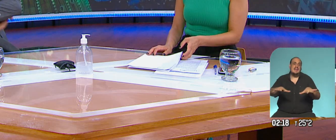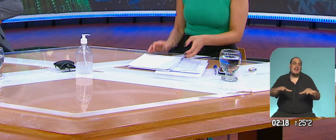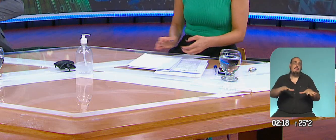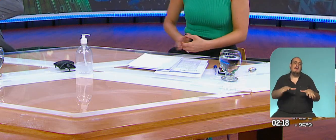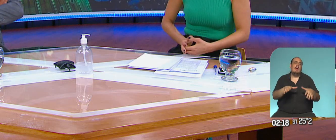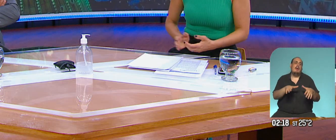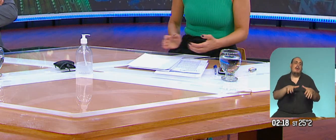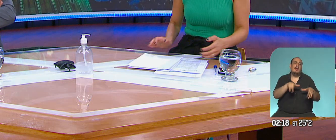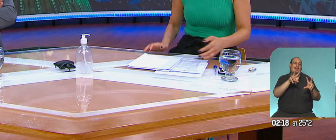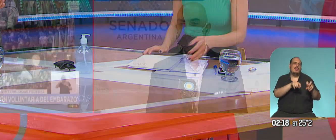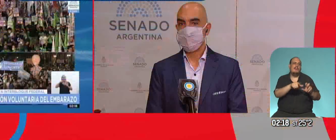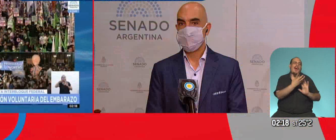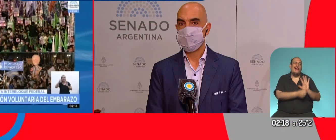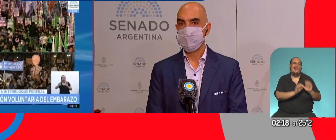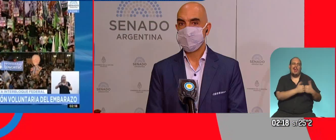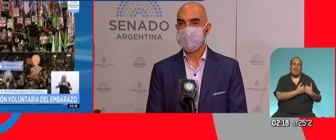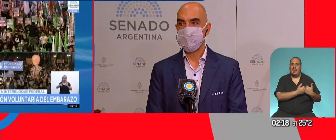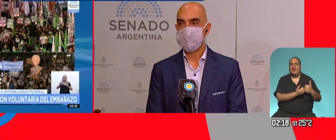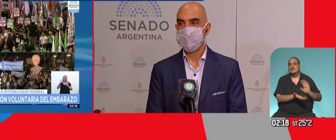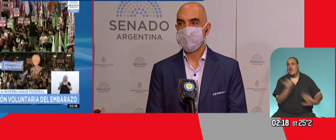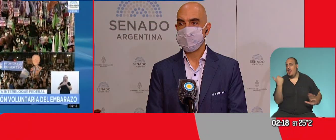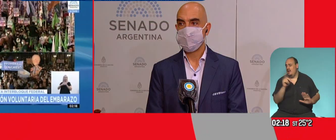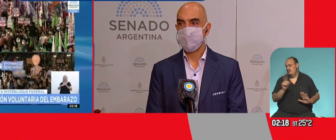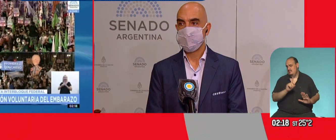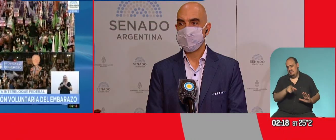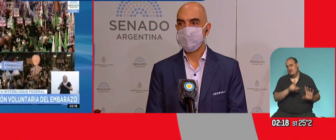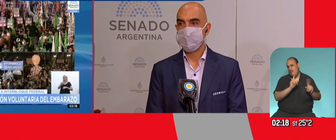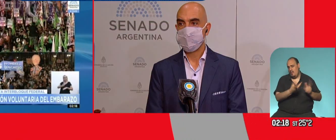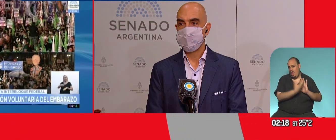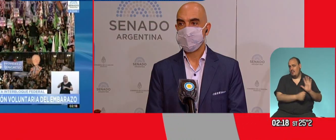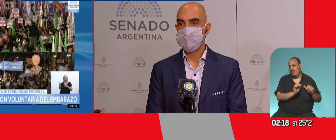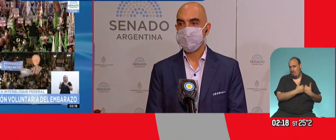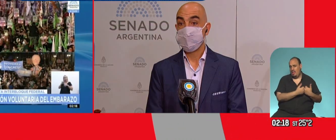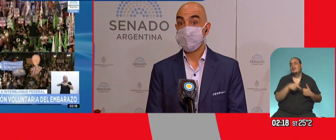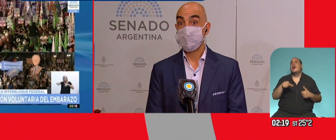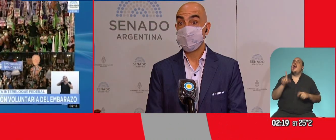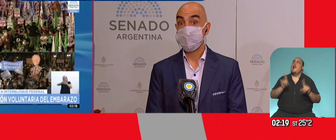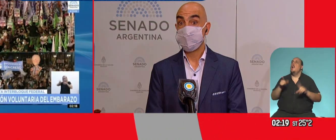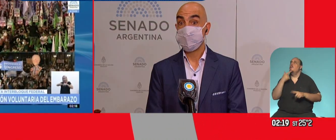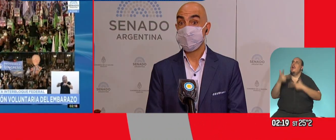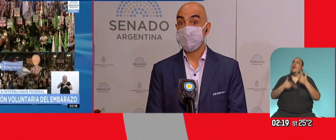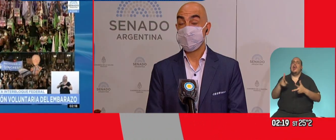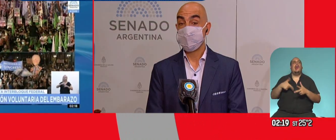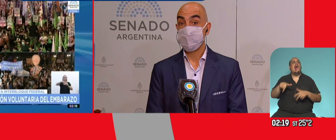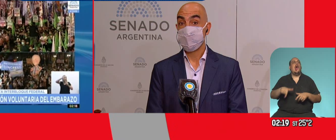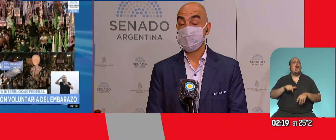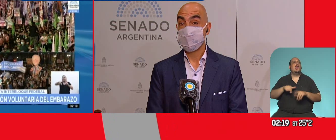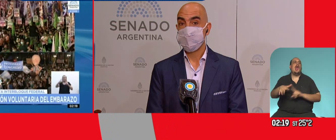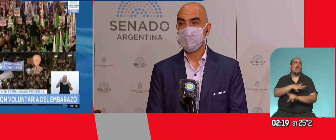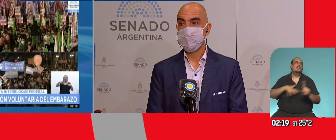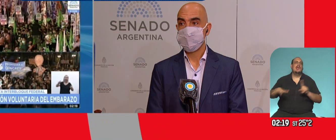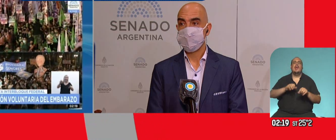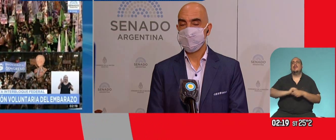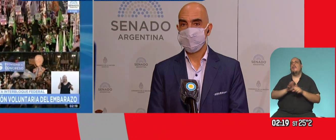hacer el aborto de manera clandestina porque muchos decían no es el contexto estamos en una pandemia bueno los abortos se siguen realizando igual